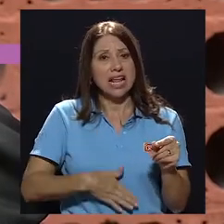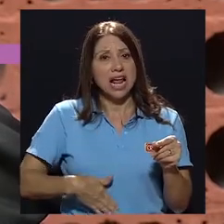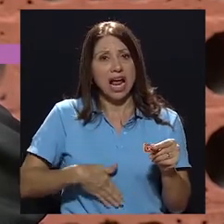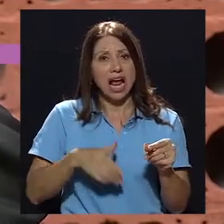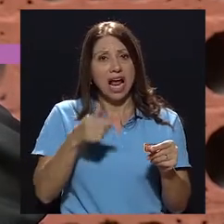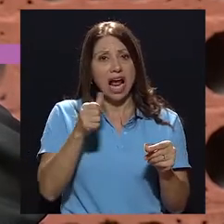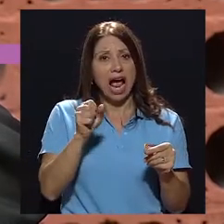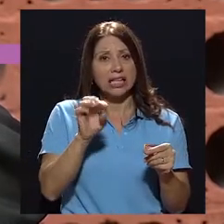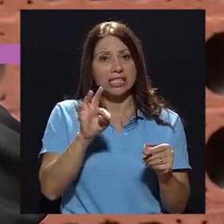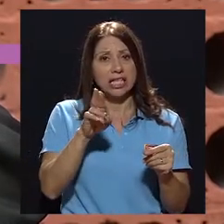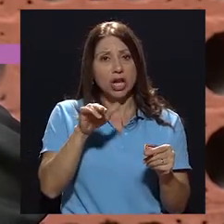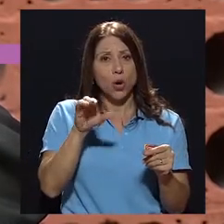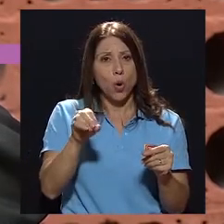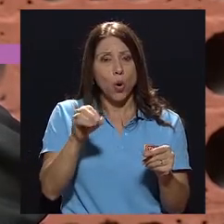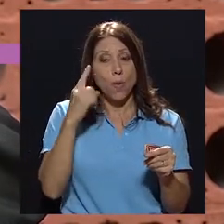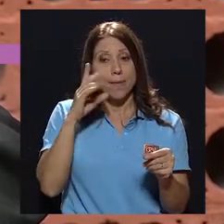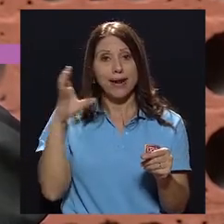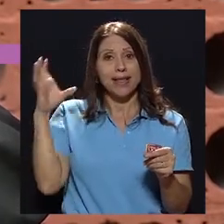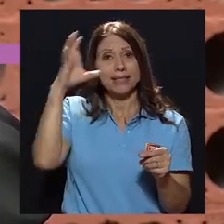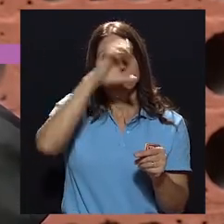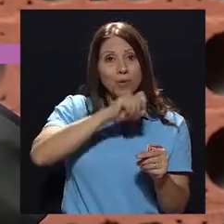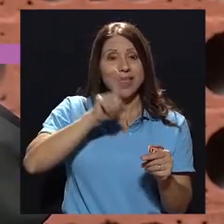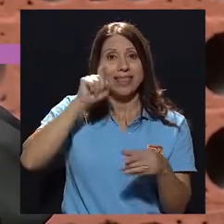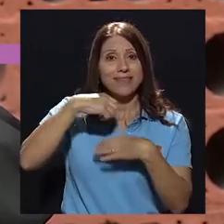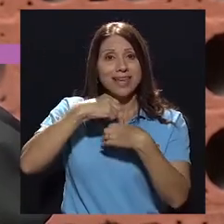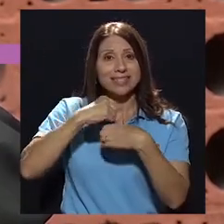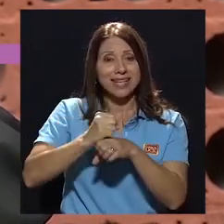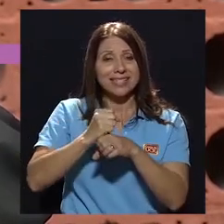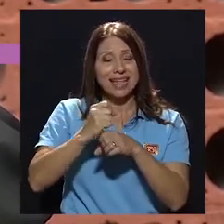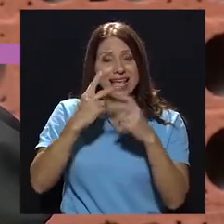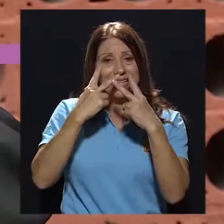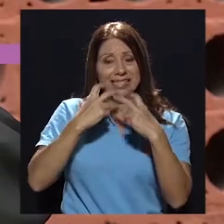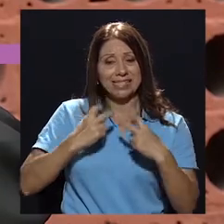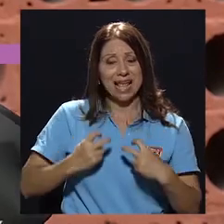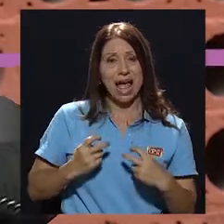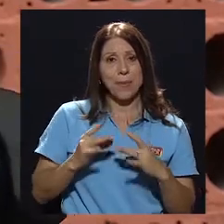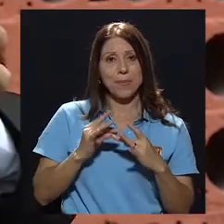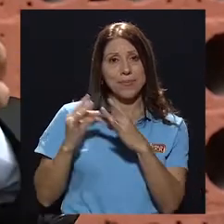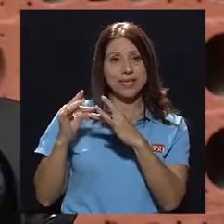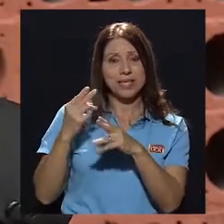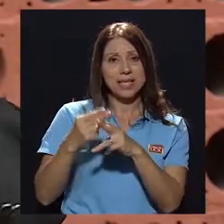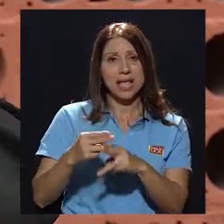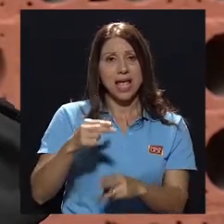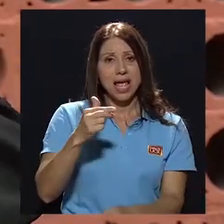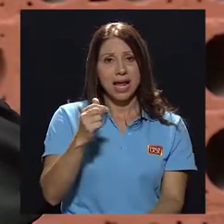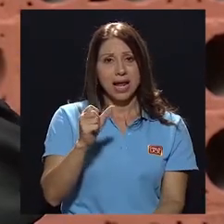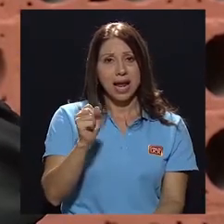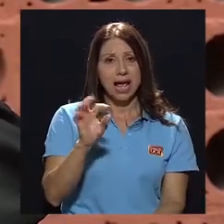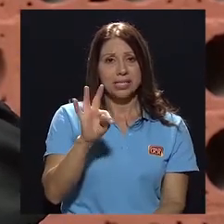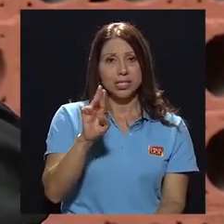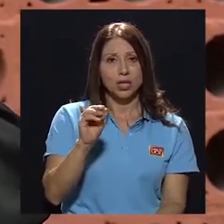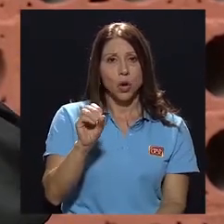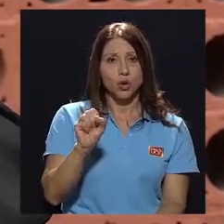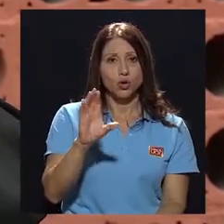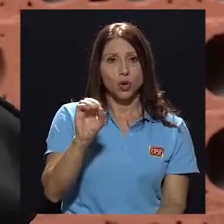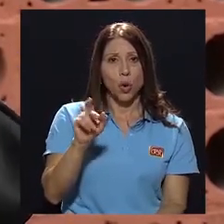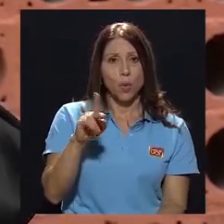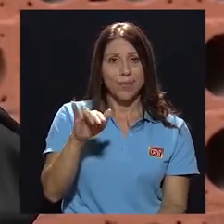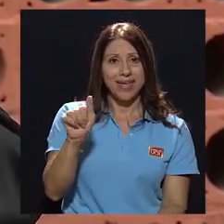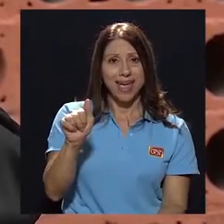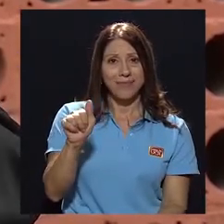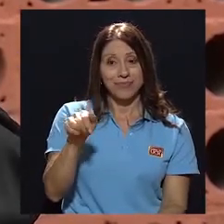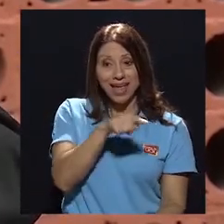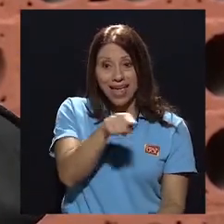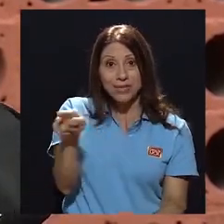Entonces, para detectar un cáncer gástrico hay que hacerse una gastroscopía. Resulta que esa población de los barrios del sur, el único